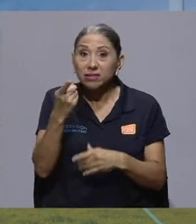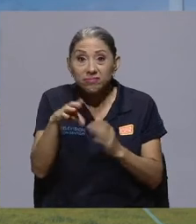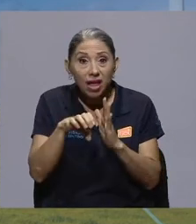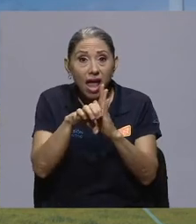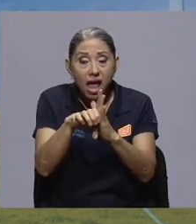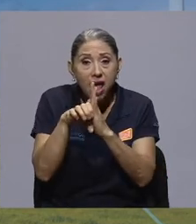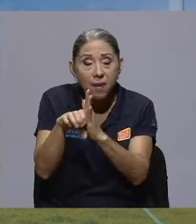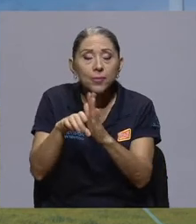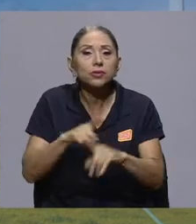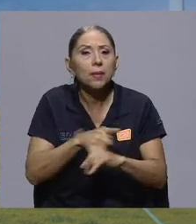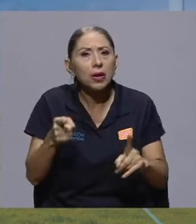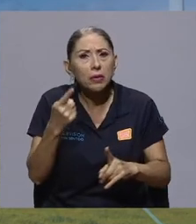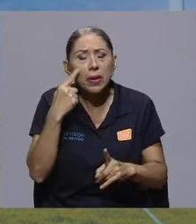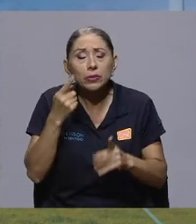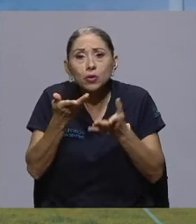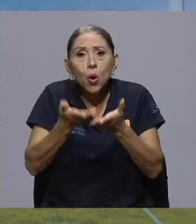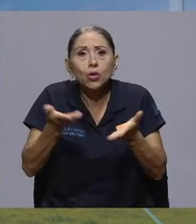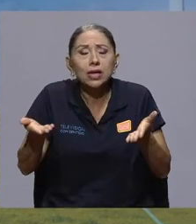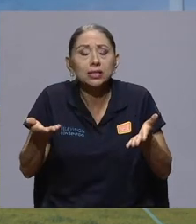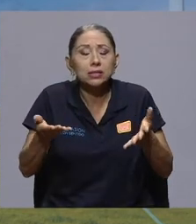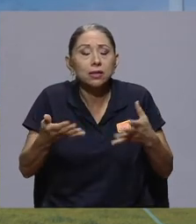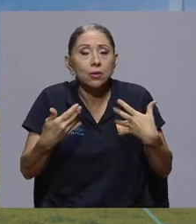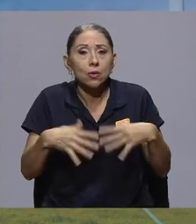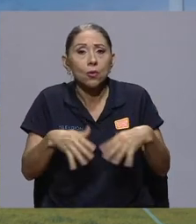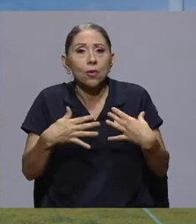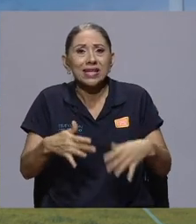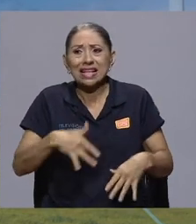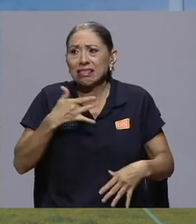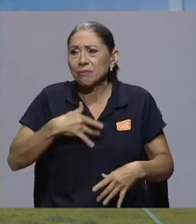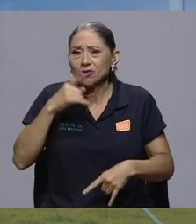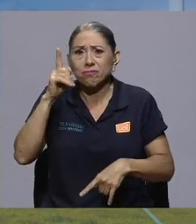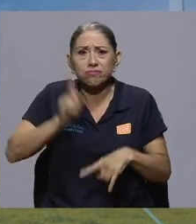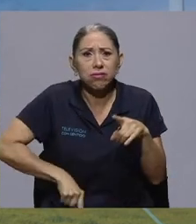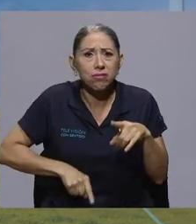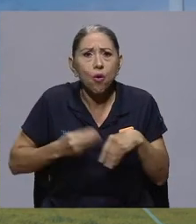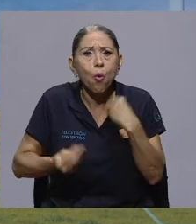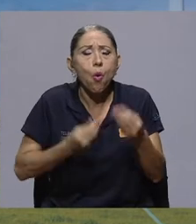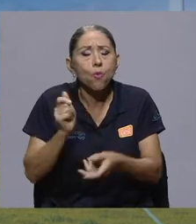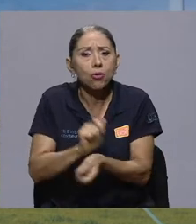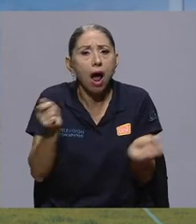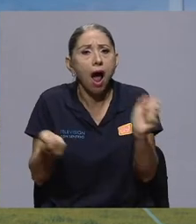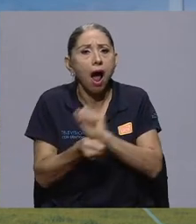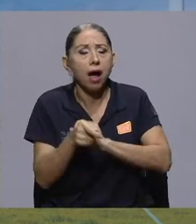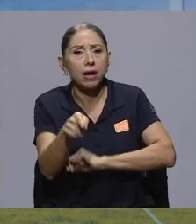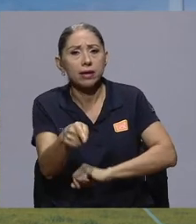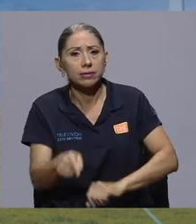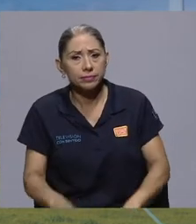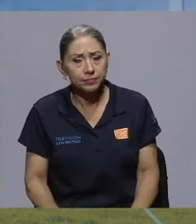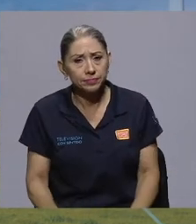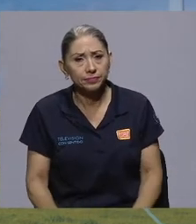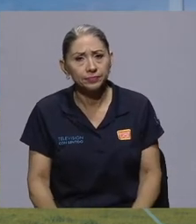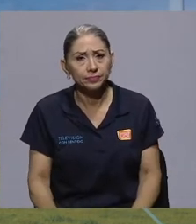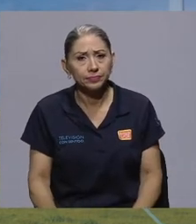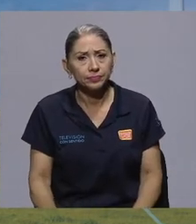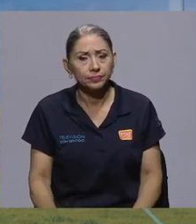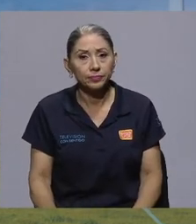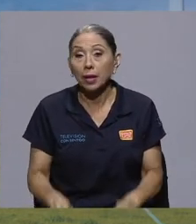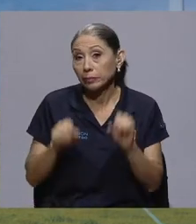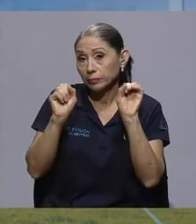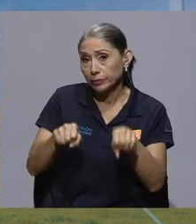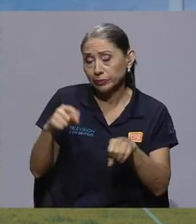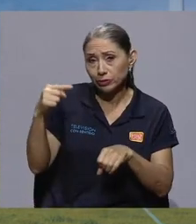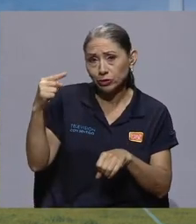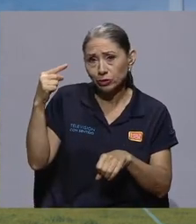vemos cosas tan enormes como que sentimos impotencia, como ¿cómo hacemos para cambiar eso tan grande? A ver, lo podemos cambiar